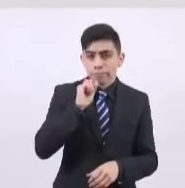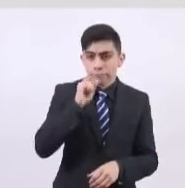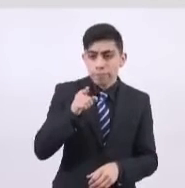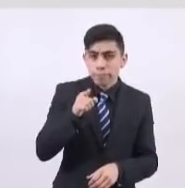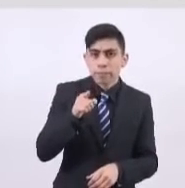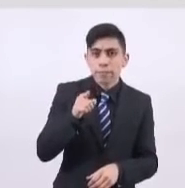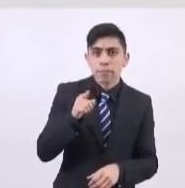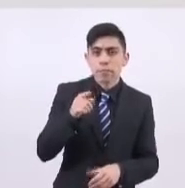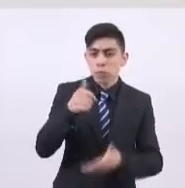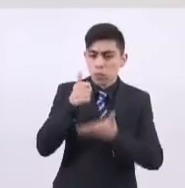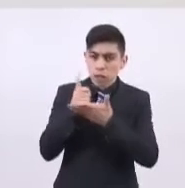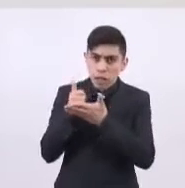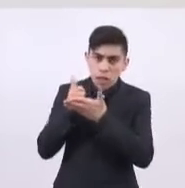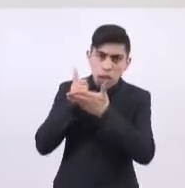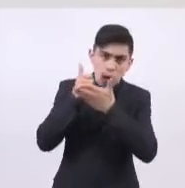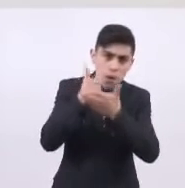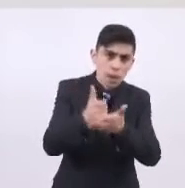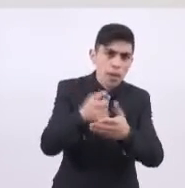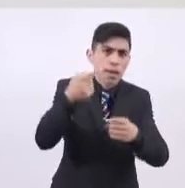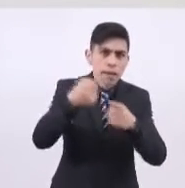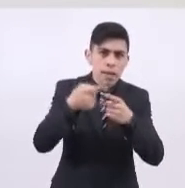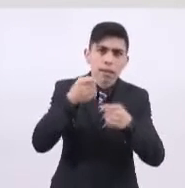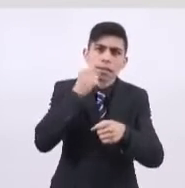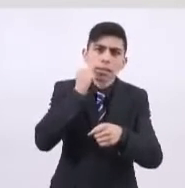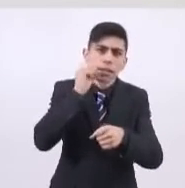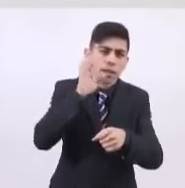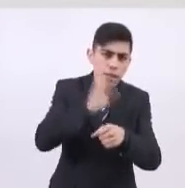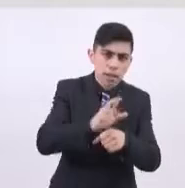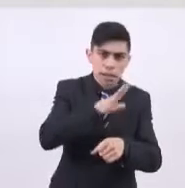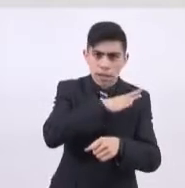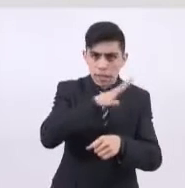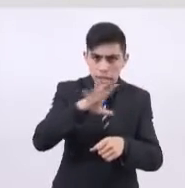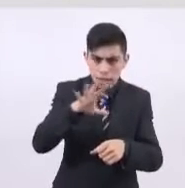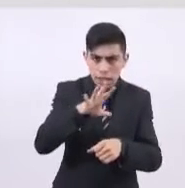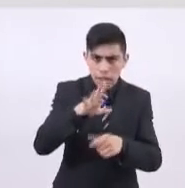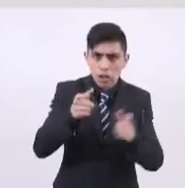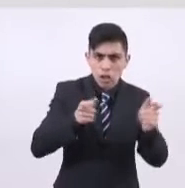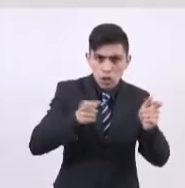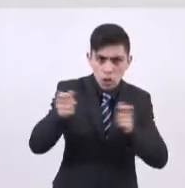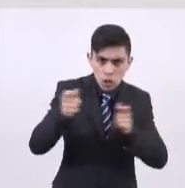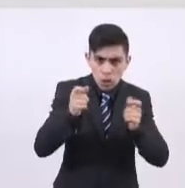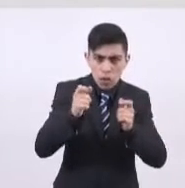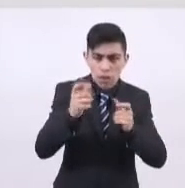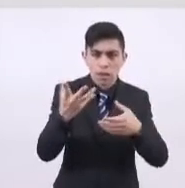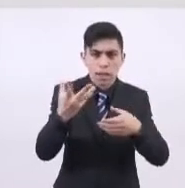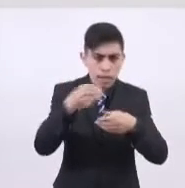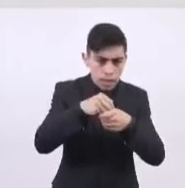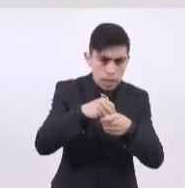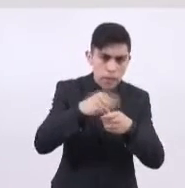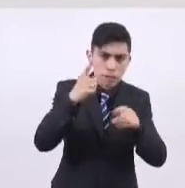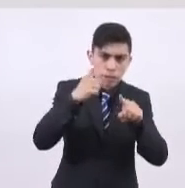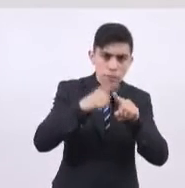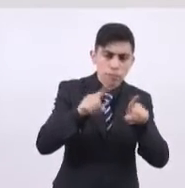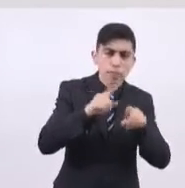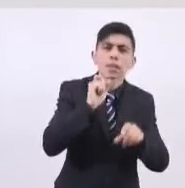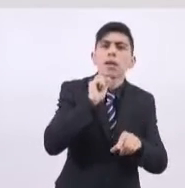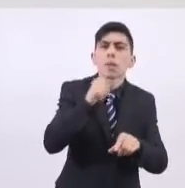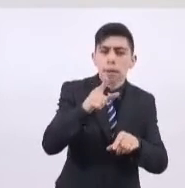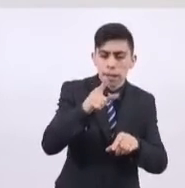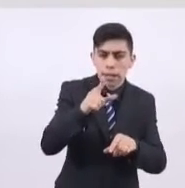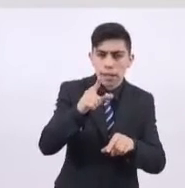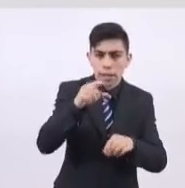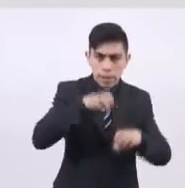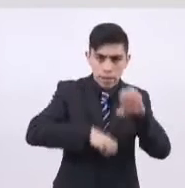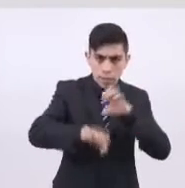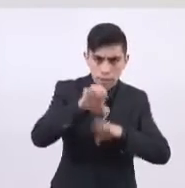todo el apoyo requerido a la Secretaría de Gestión Integral de Riesgos, a la empresa noruega DNB, así como a